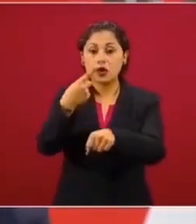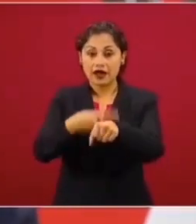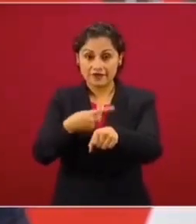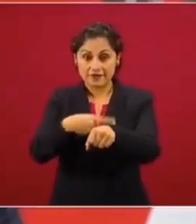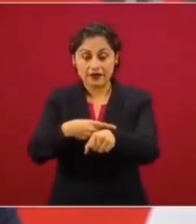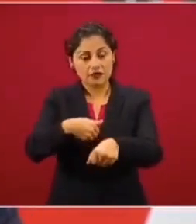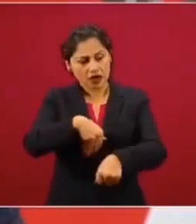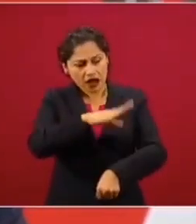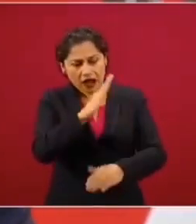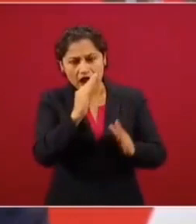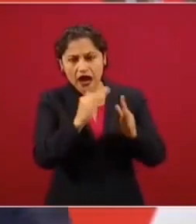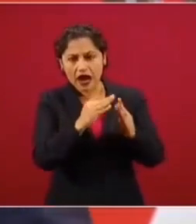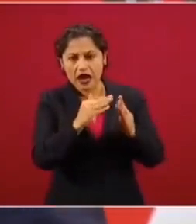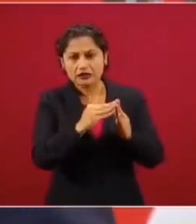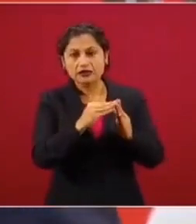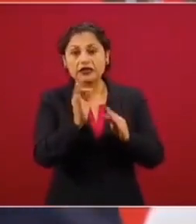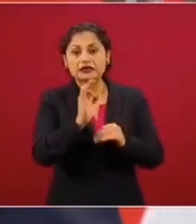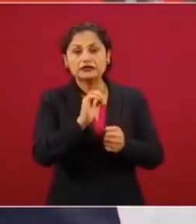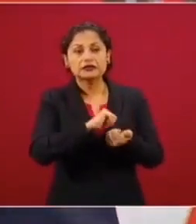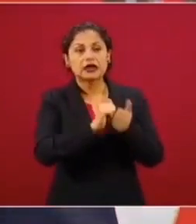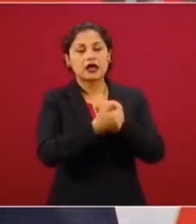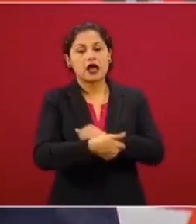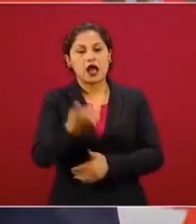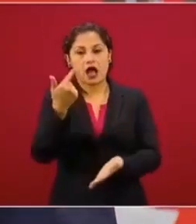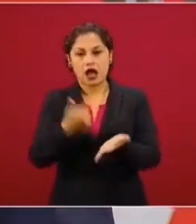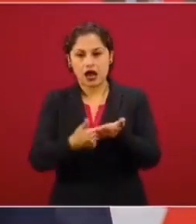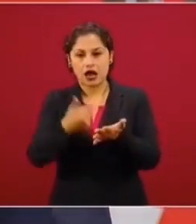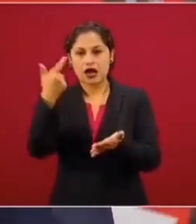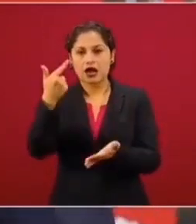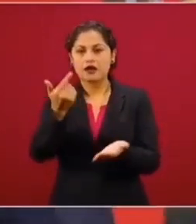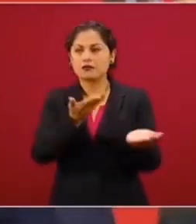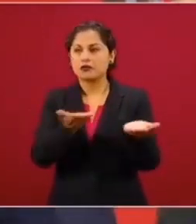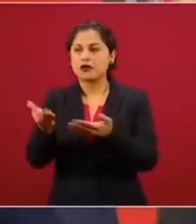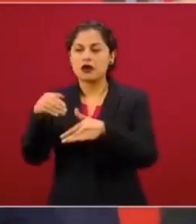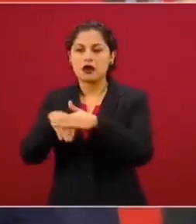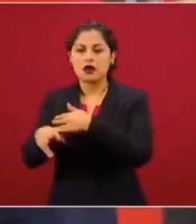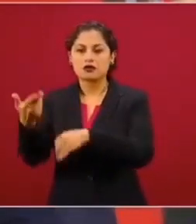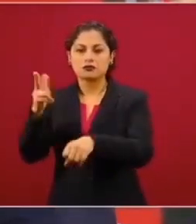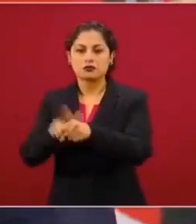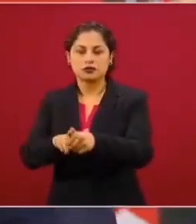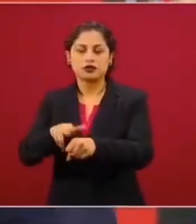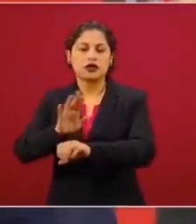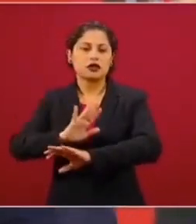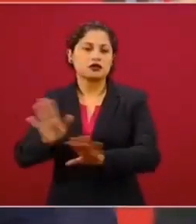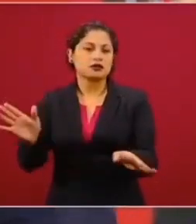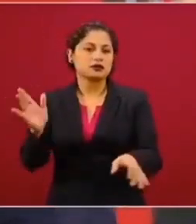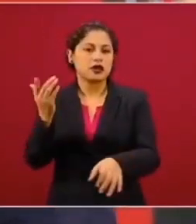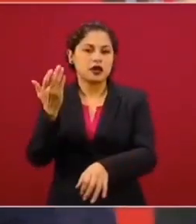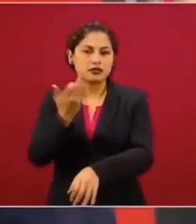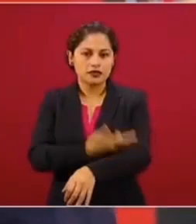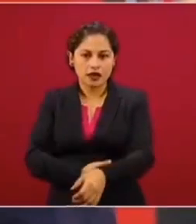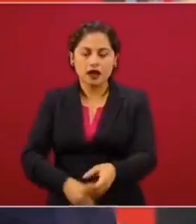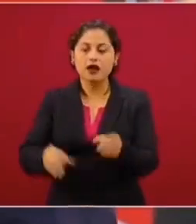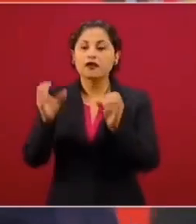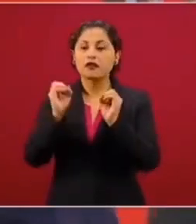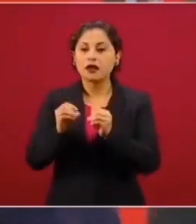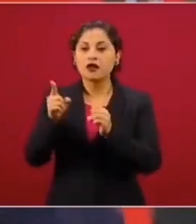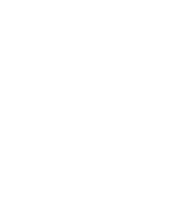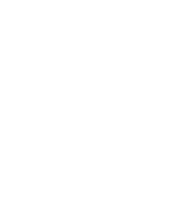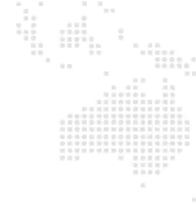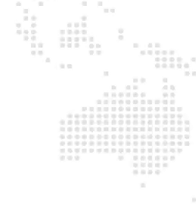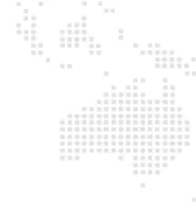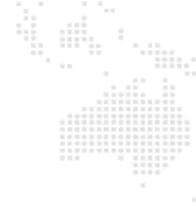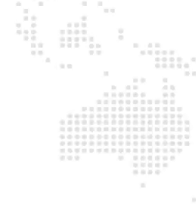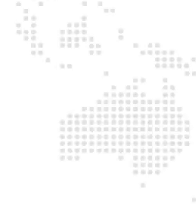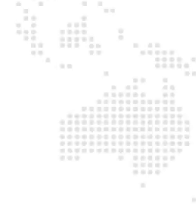un riesgo de que se pongan graves y que entonces cuando regresen ya no sea otra la atención que tengan que tener.